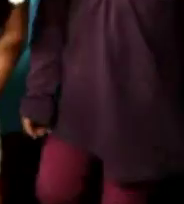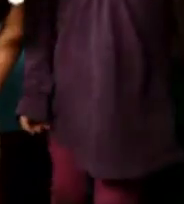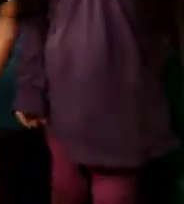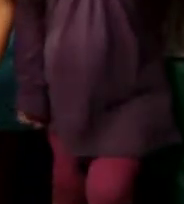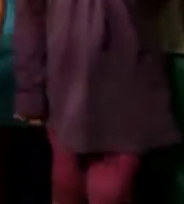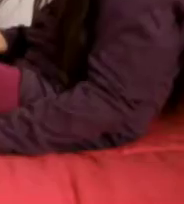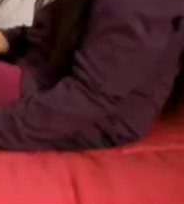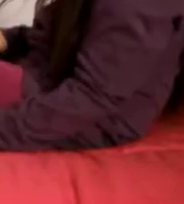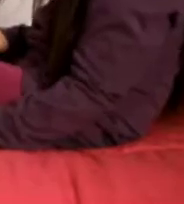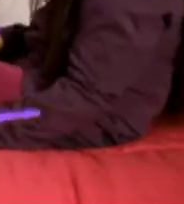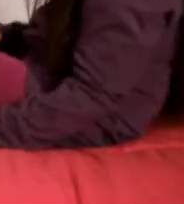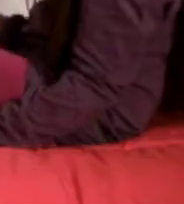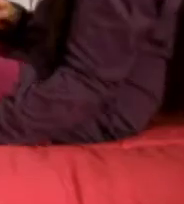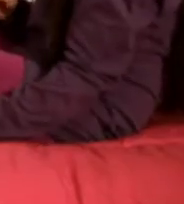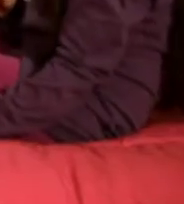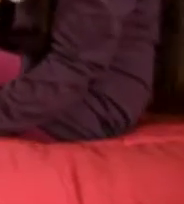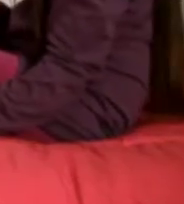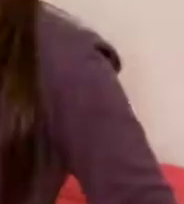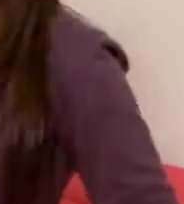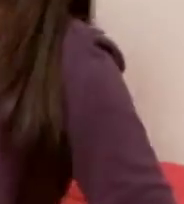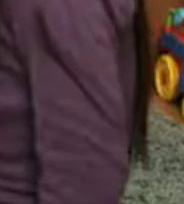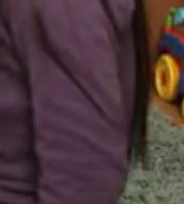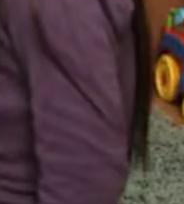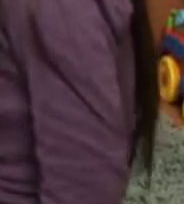¡Vamos a